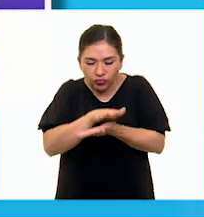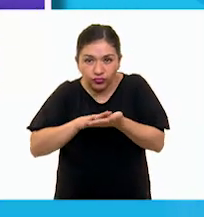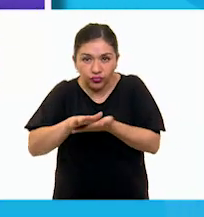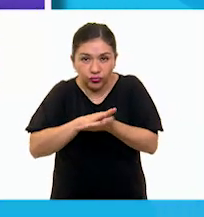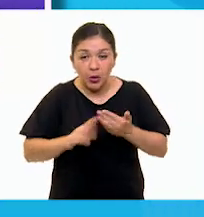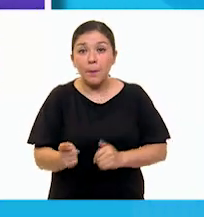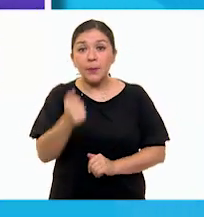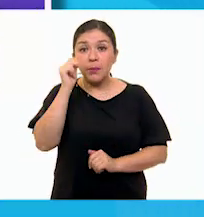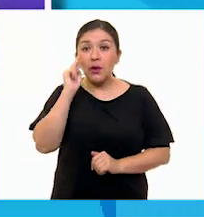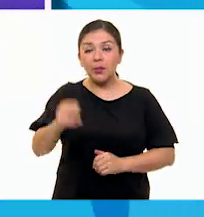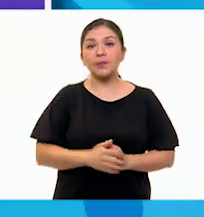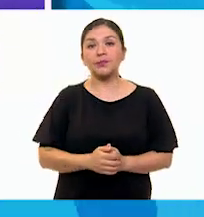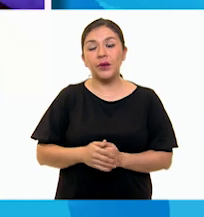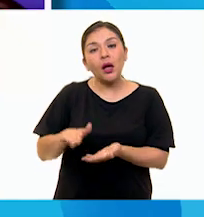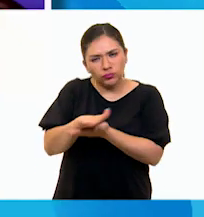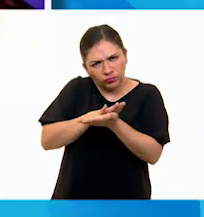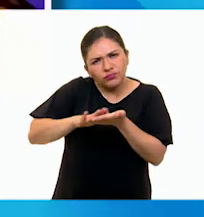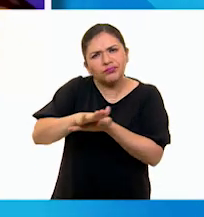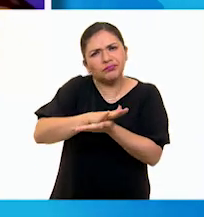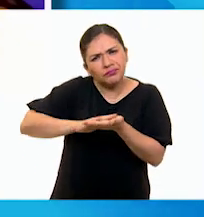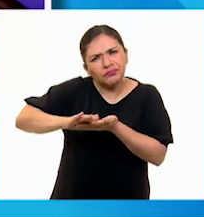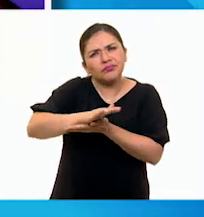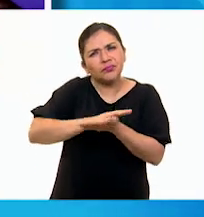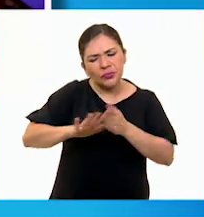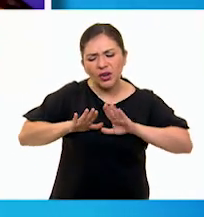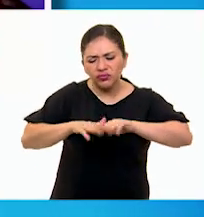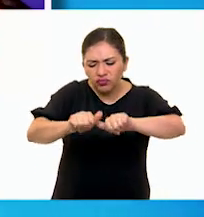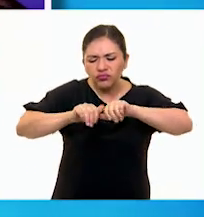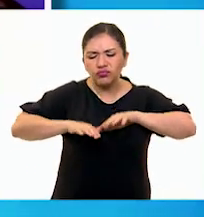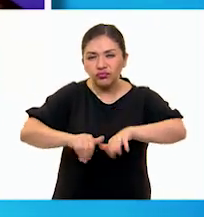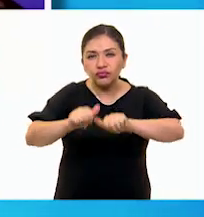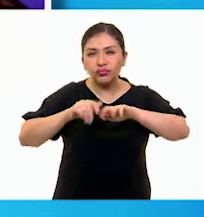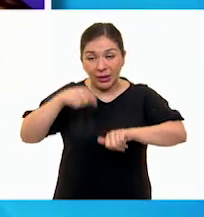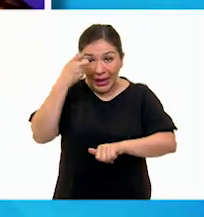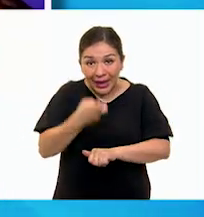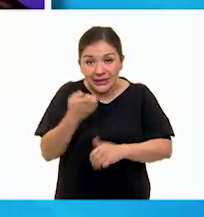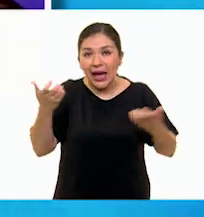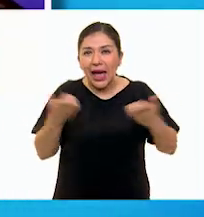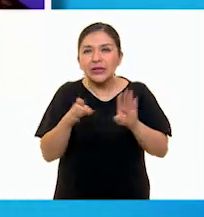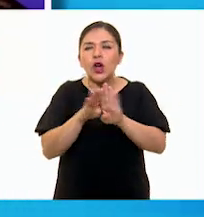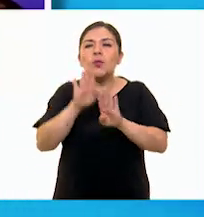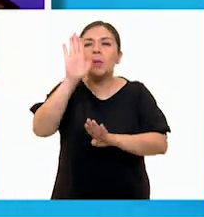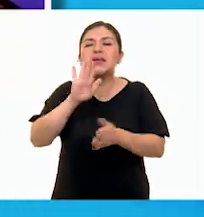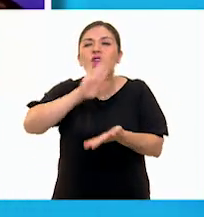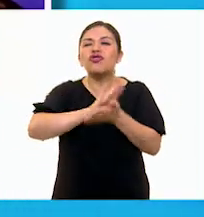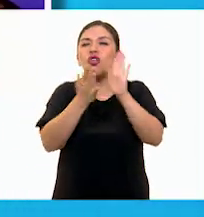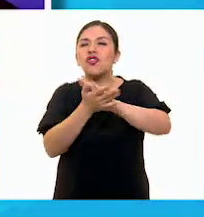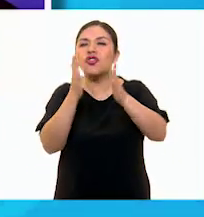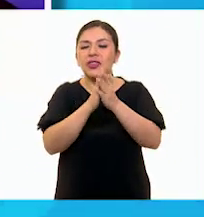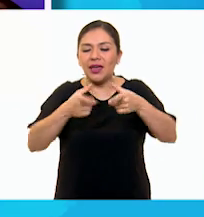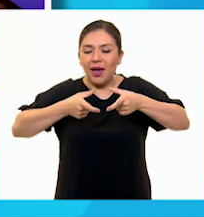tomamos nuestra plastilina, la amasamos y hacemos una tortillita.